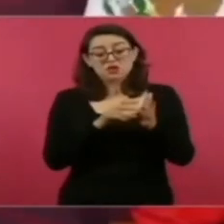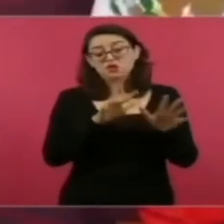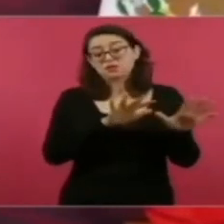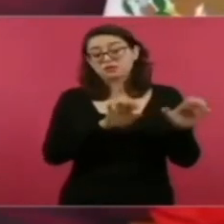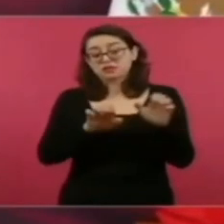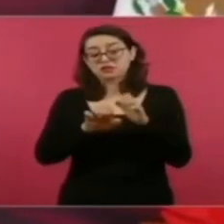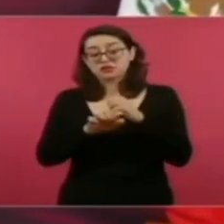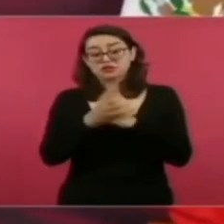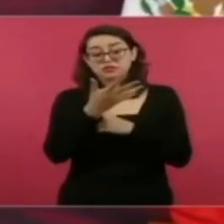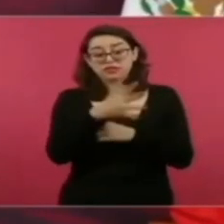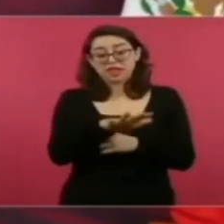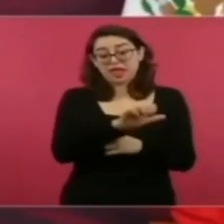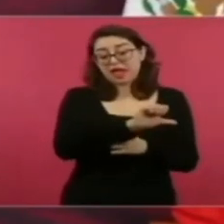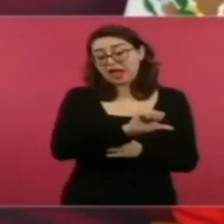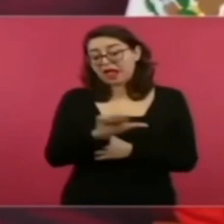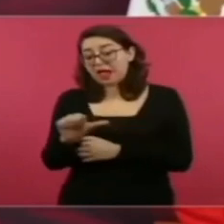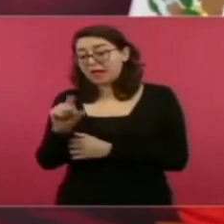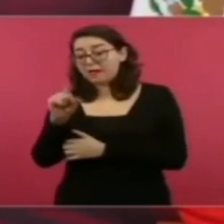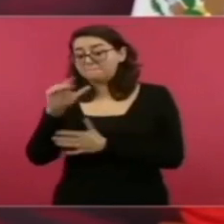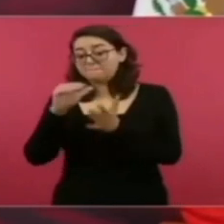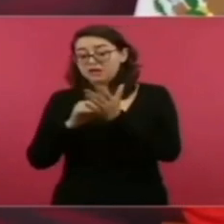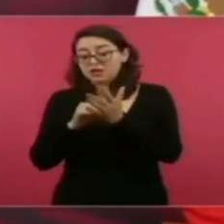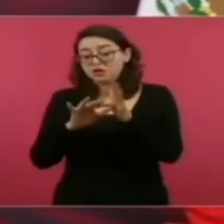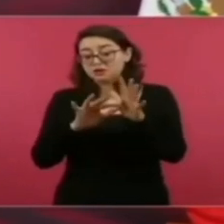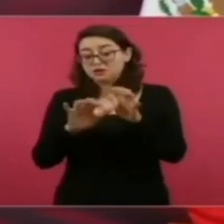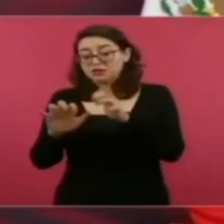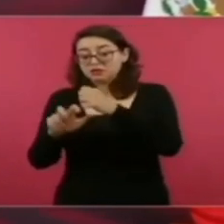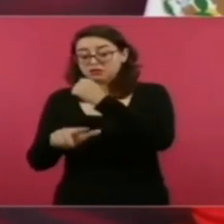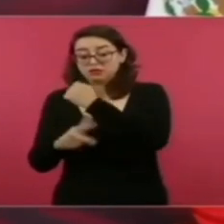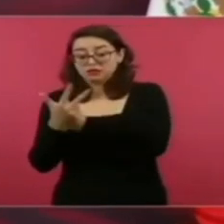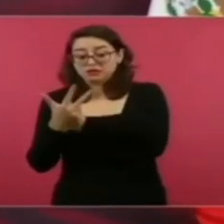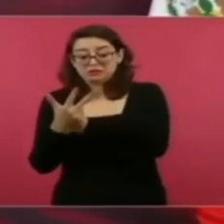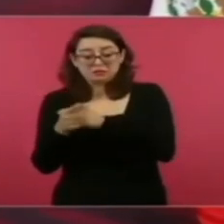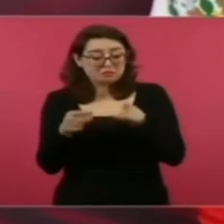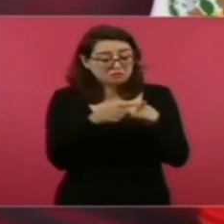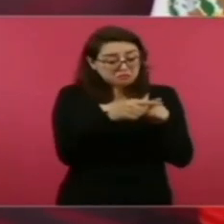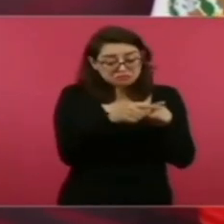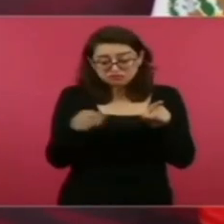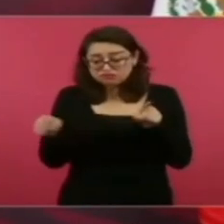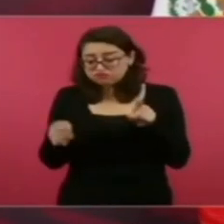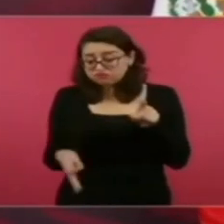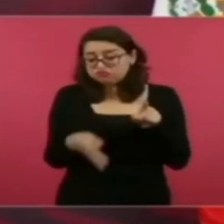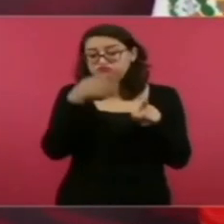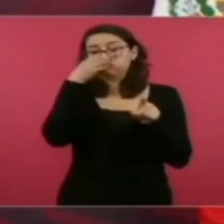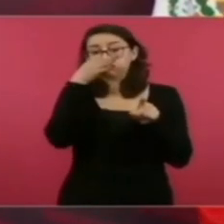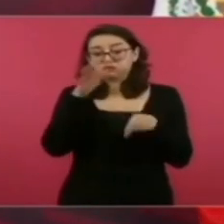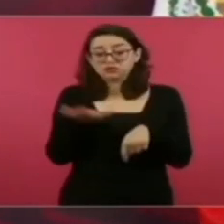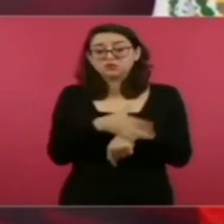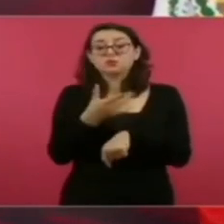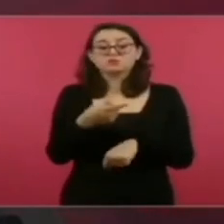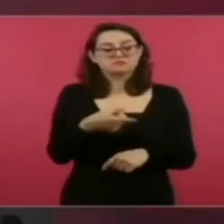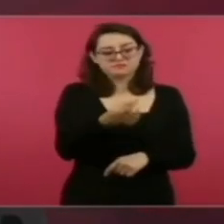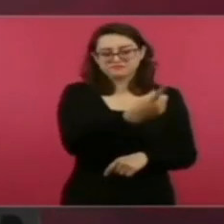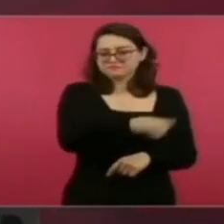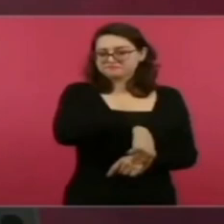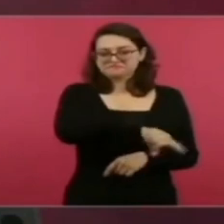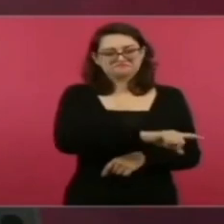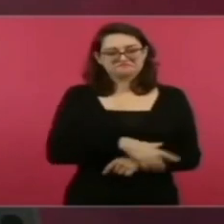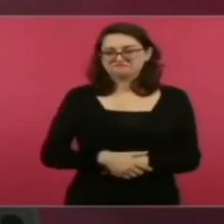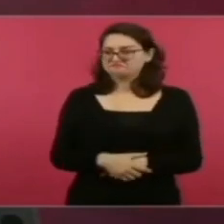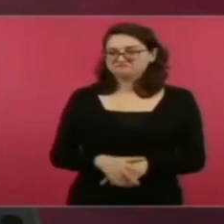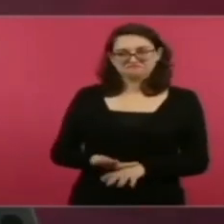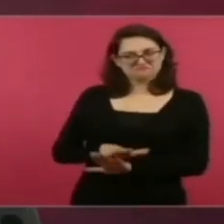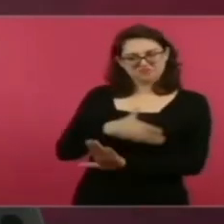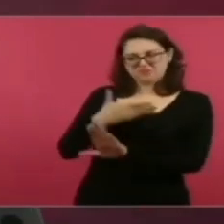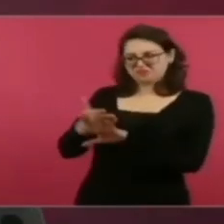se lo asesinan para restablecer la dictadura